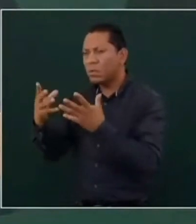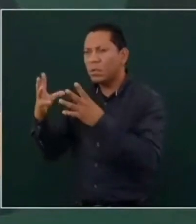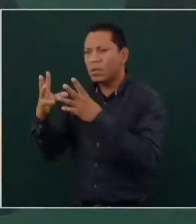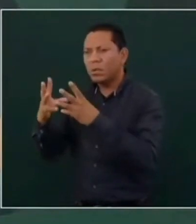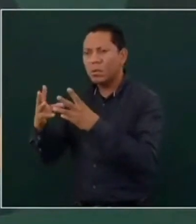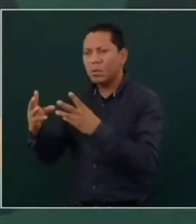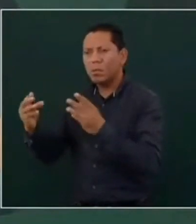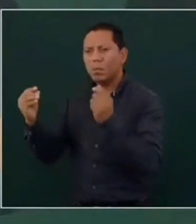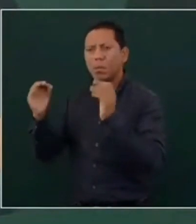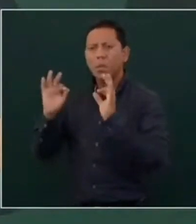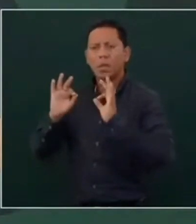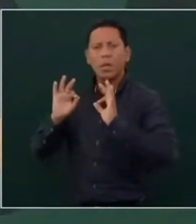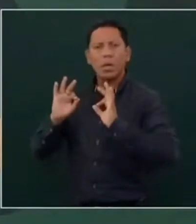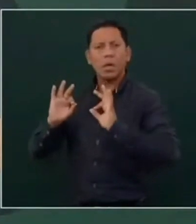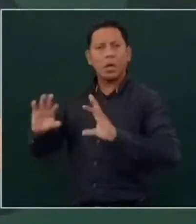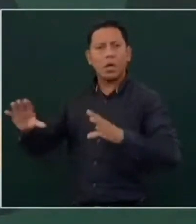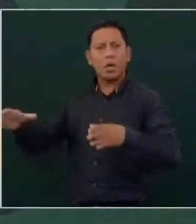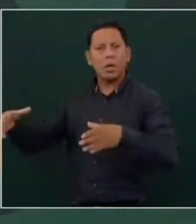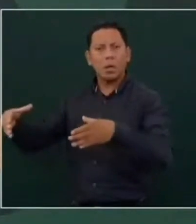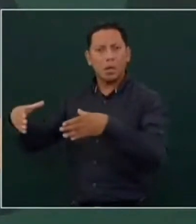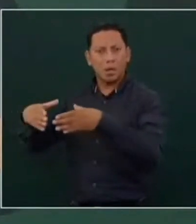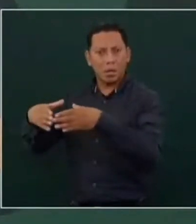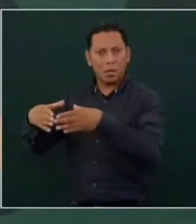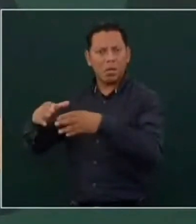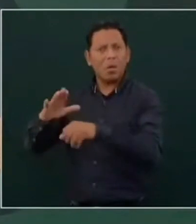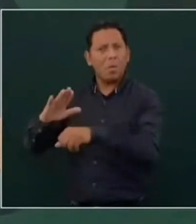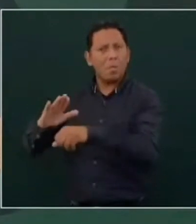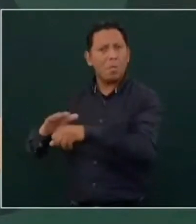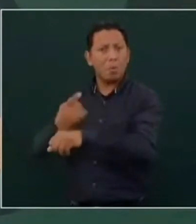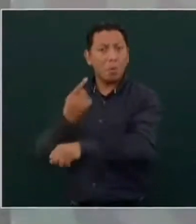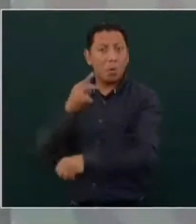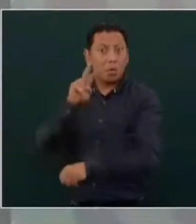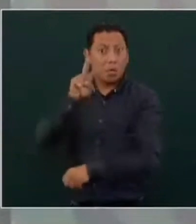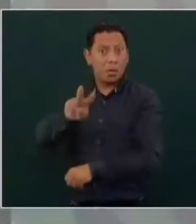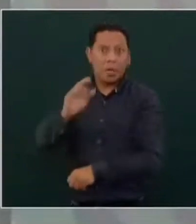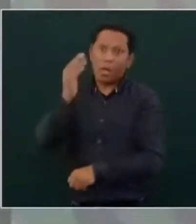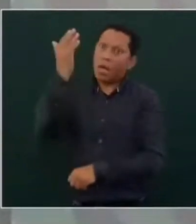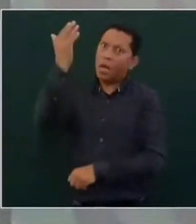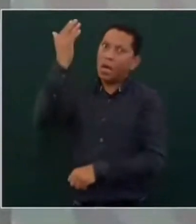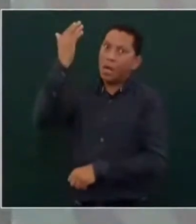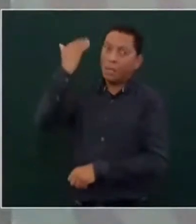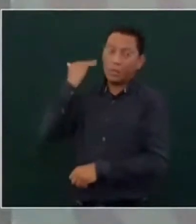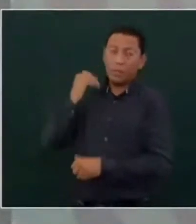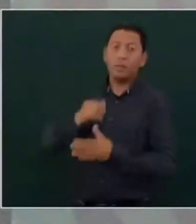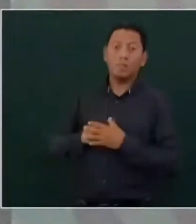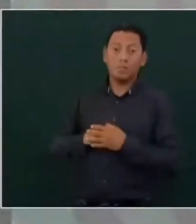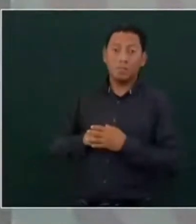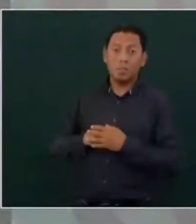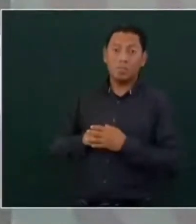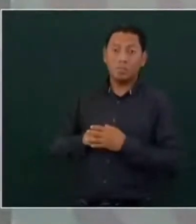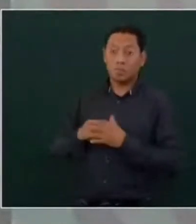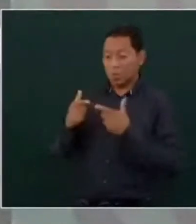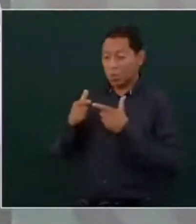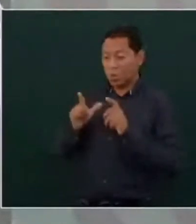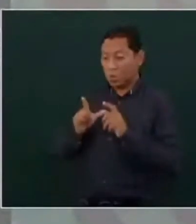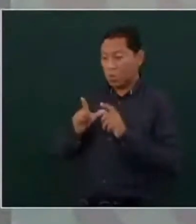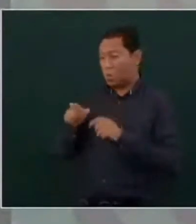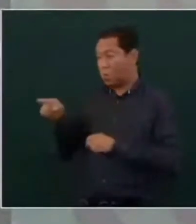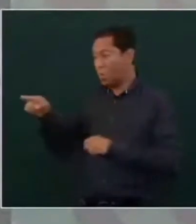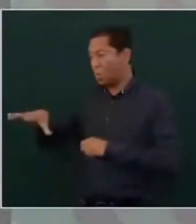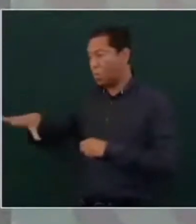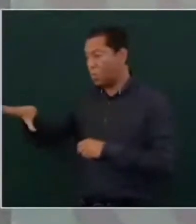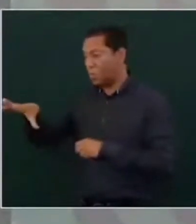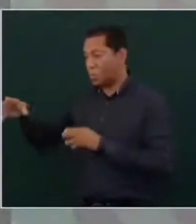porque se produjo mucha división abajo entonces poco a poco